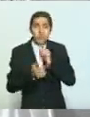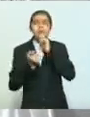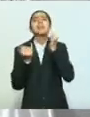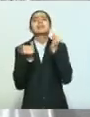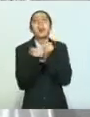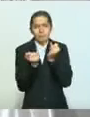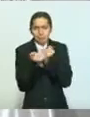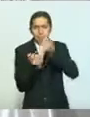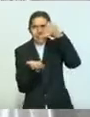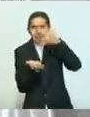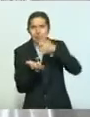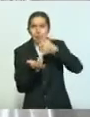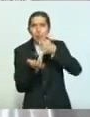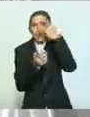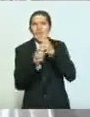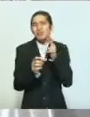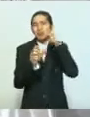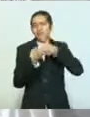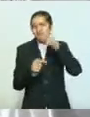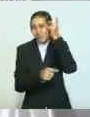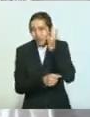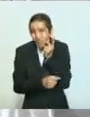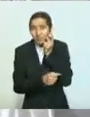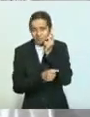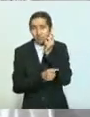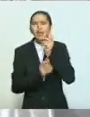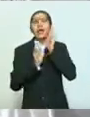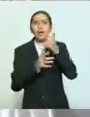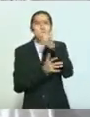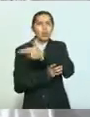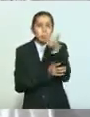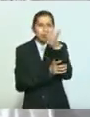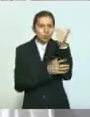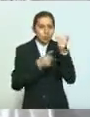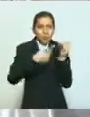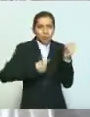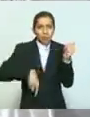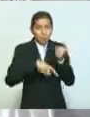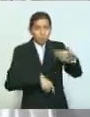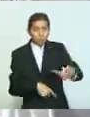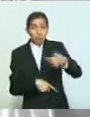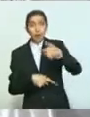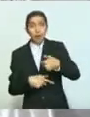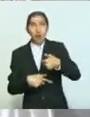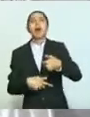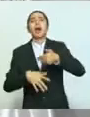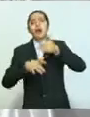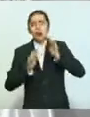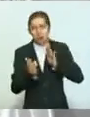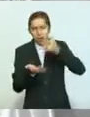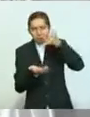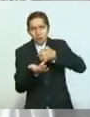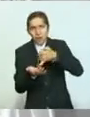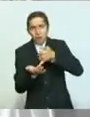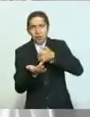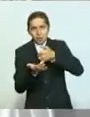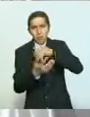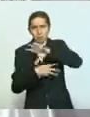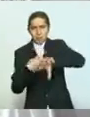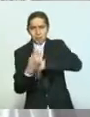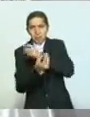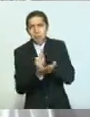devolvimos el impuesto sobre hospedaje a todos los hoteles que nos lo han solicitado. Igualmente,